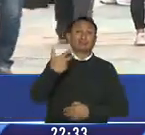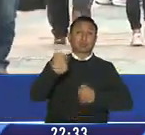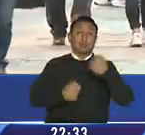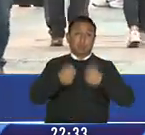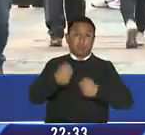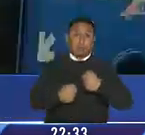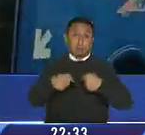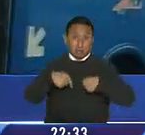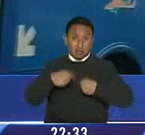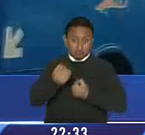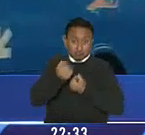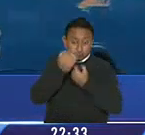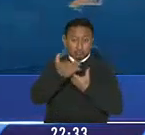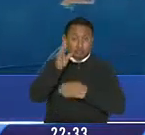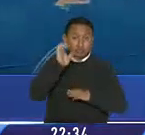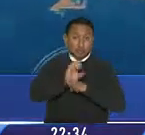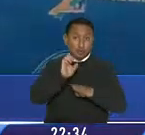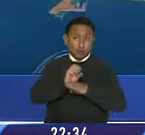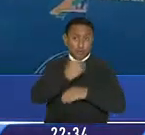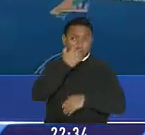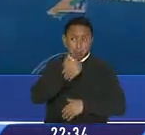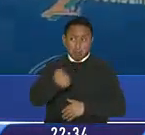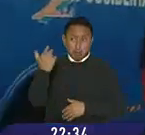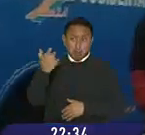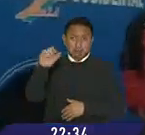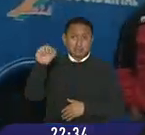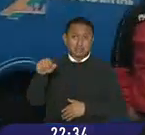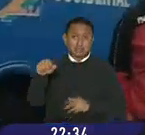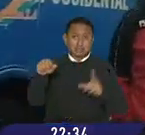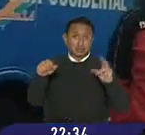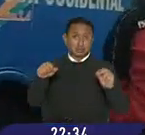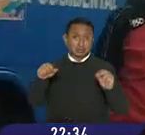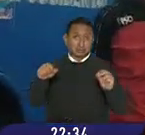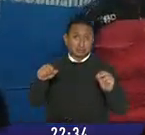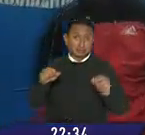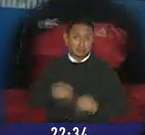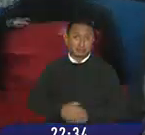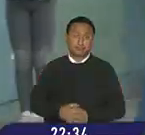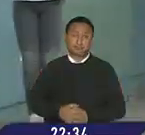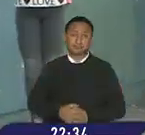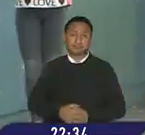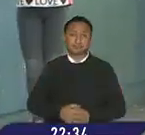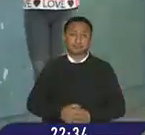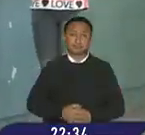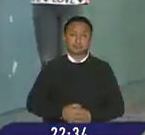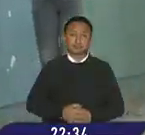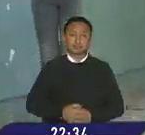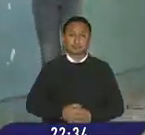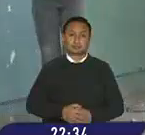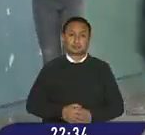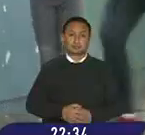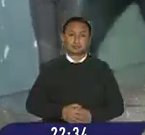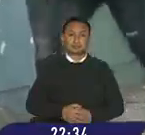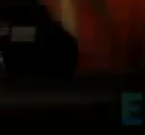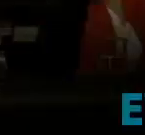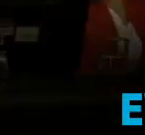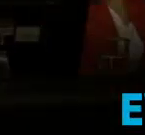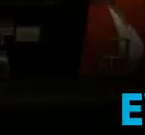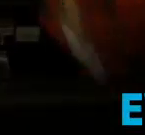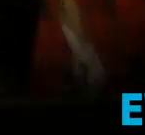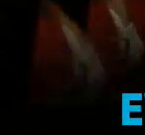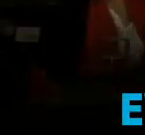conocerá si en Ecuador se elimina o no el uso de mascarillas en espacios públicos informó Ismenia Solorzano